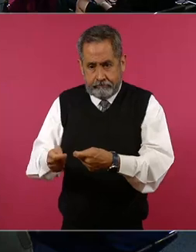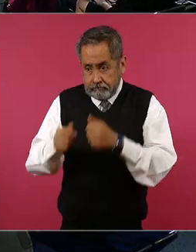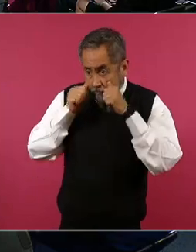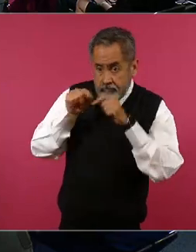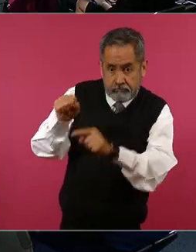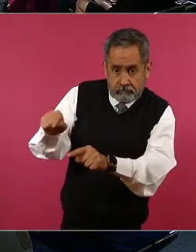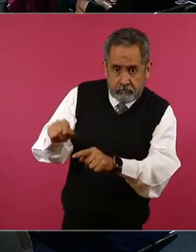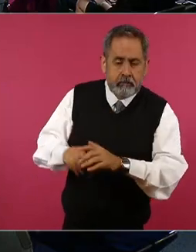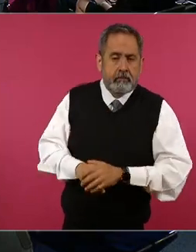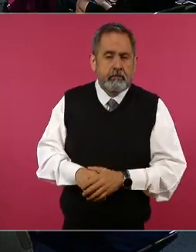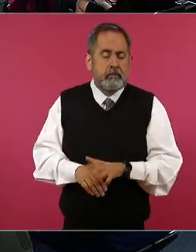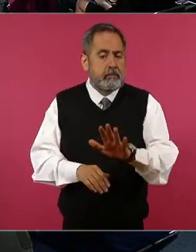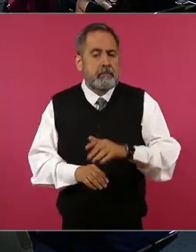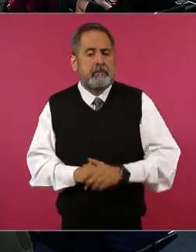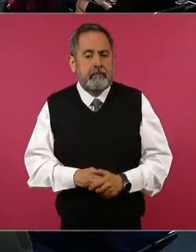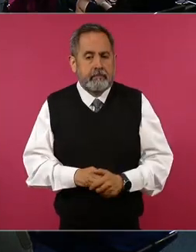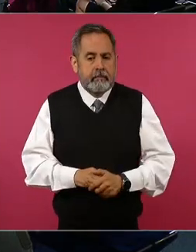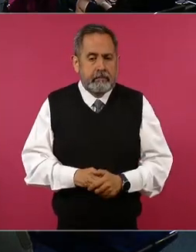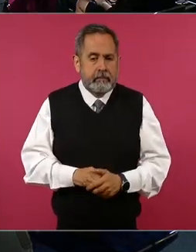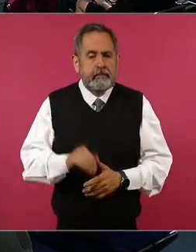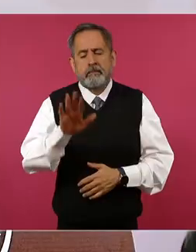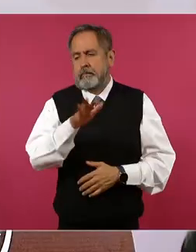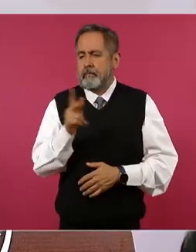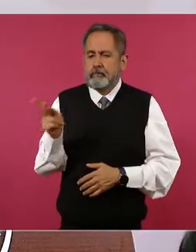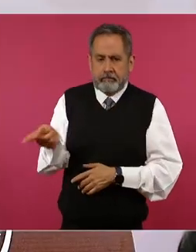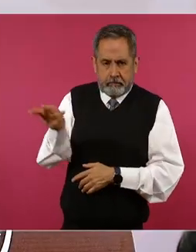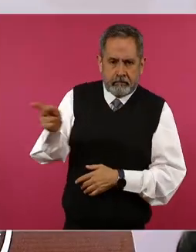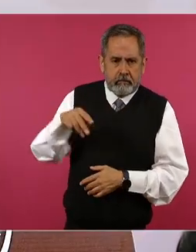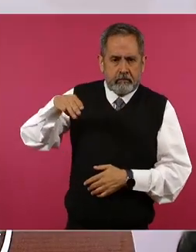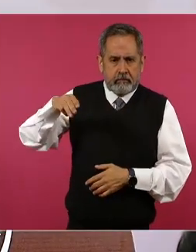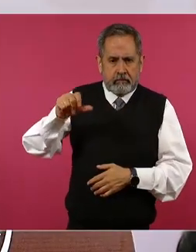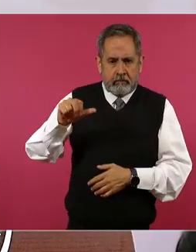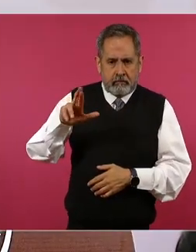cuenta bueno ¿por qué no le pedimos a Mara que venga?